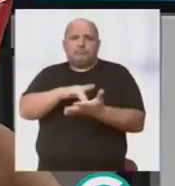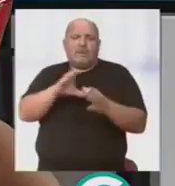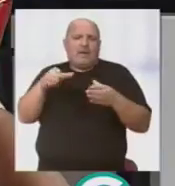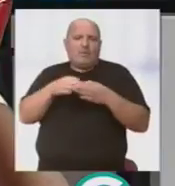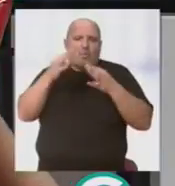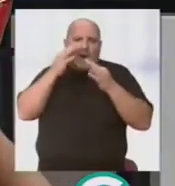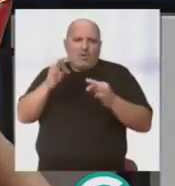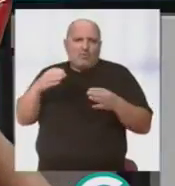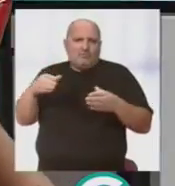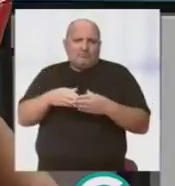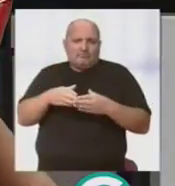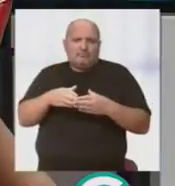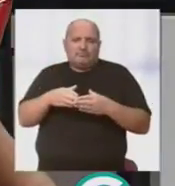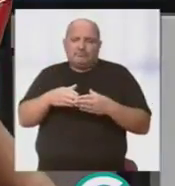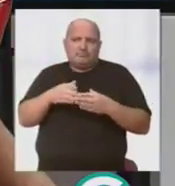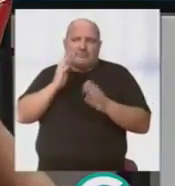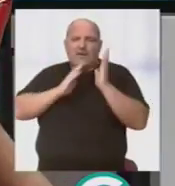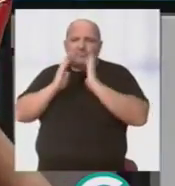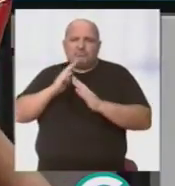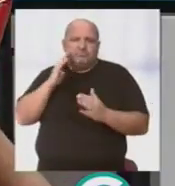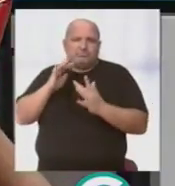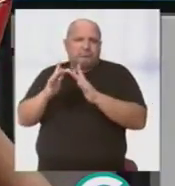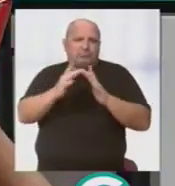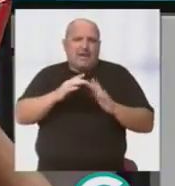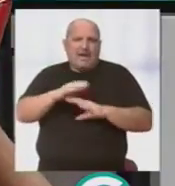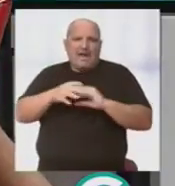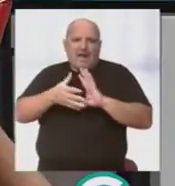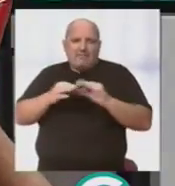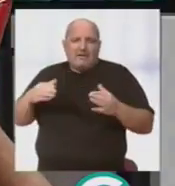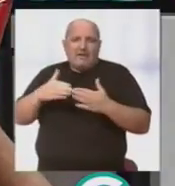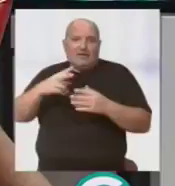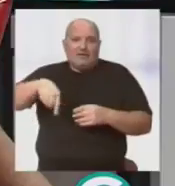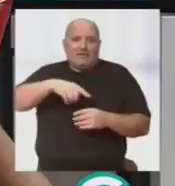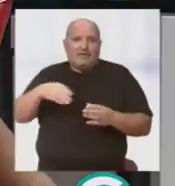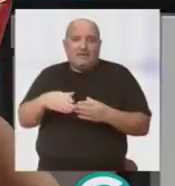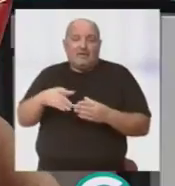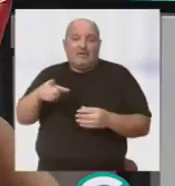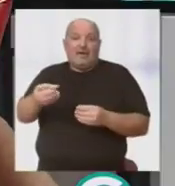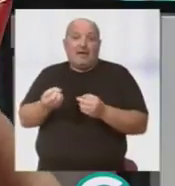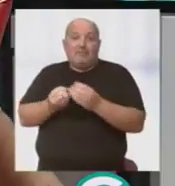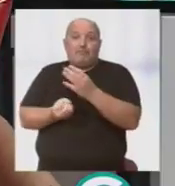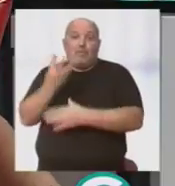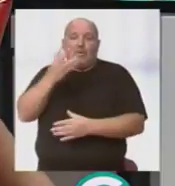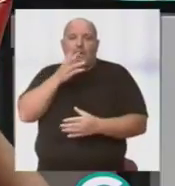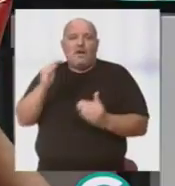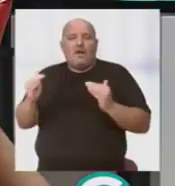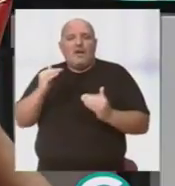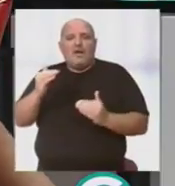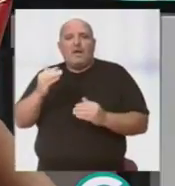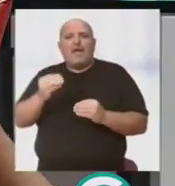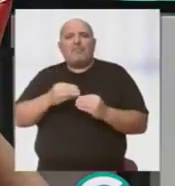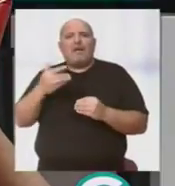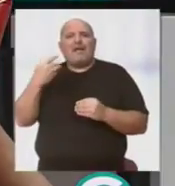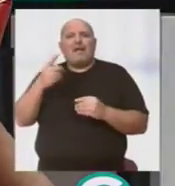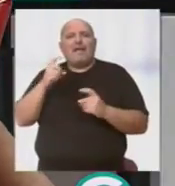equipo humano de personas entrañables que nos conocemos de toda la vida, que esto se fomentó en su momento y que lo que